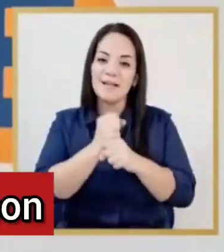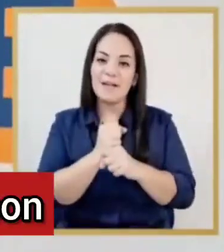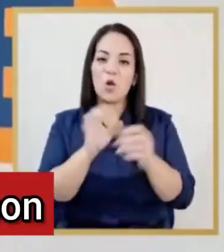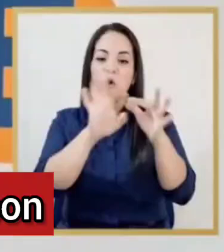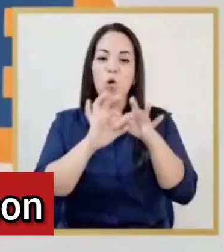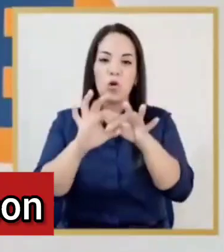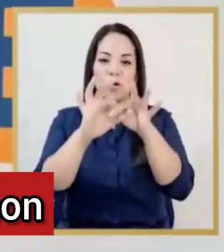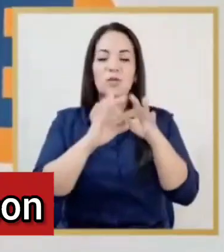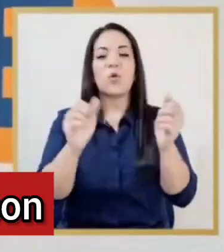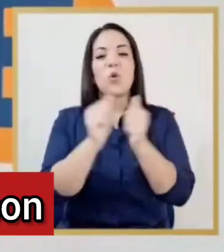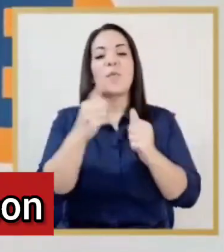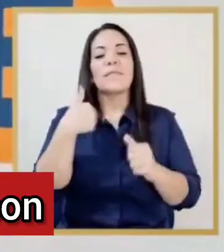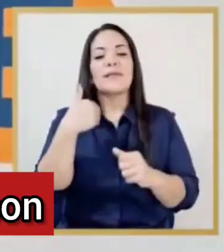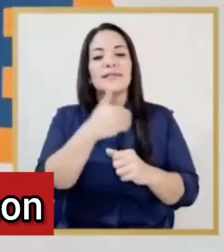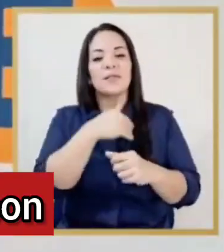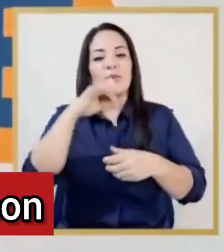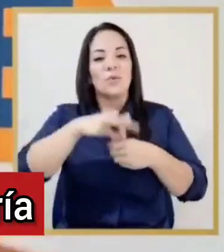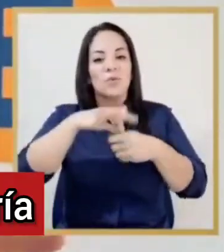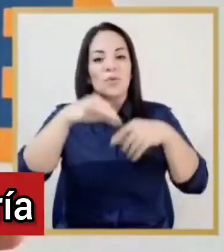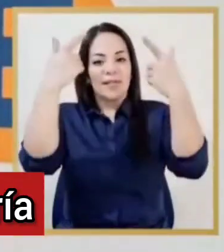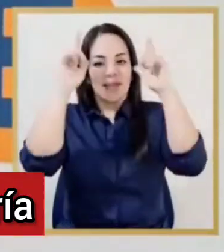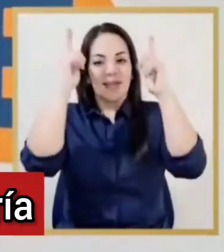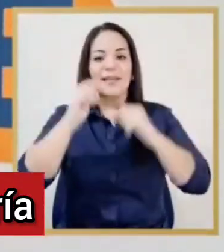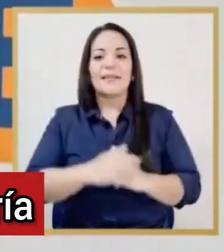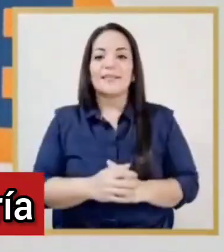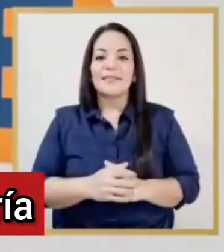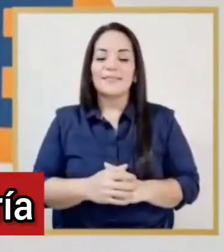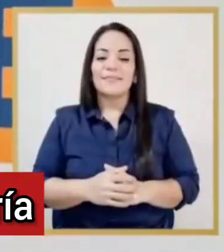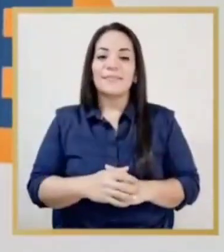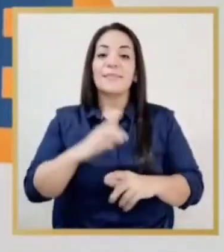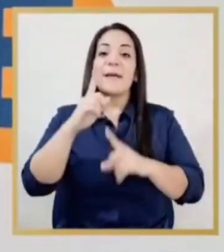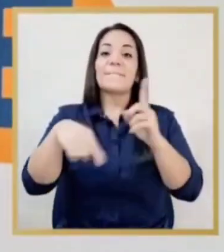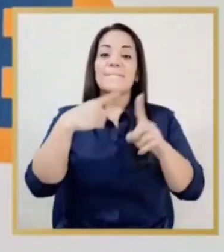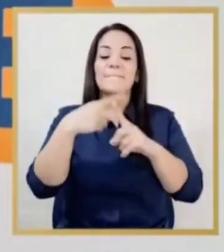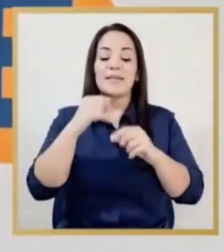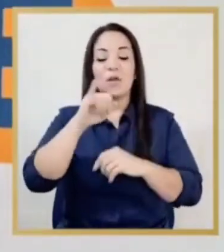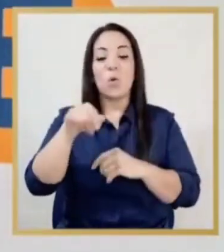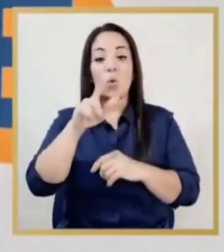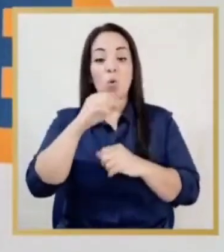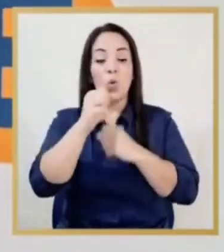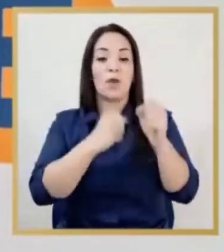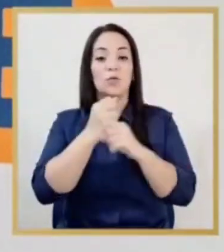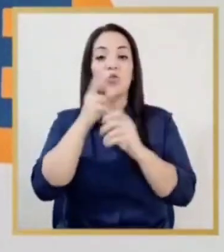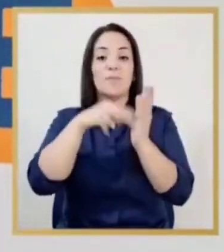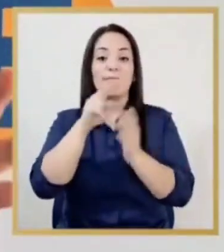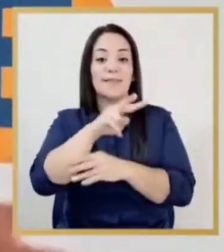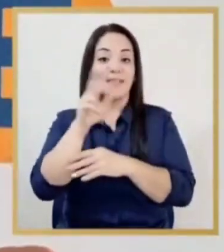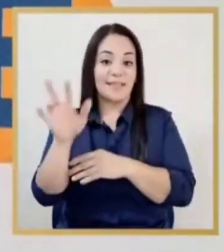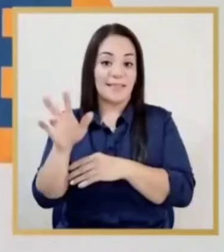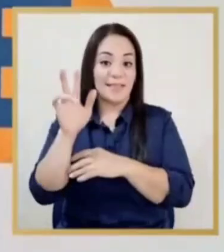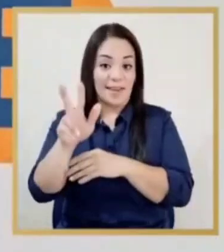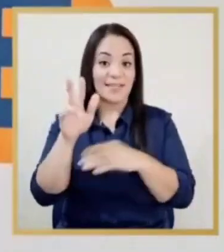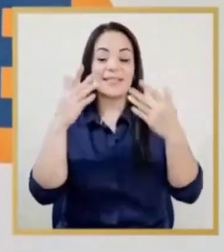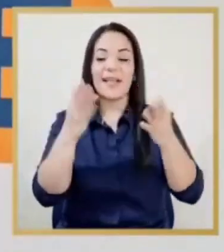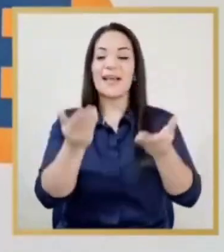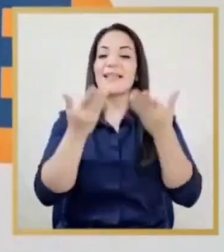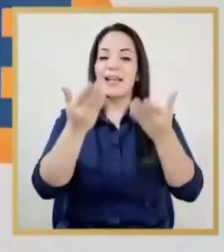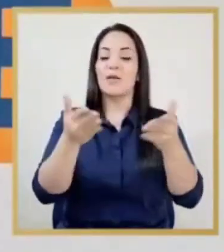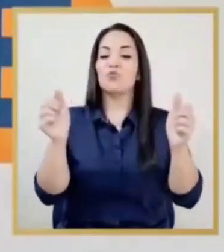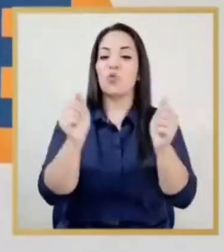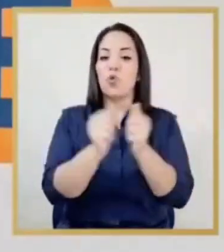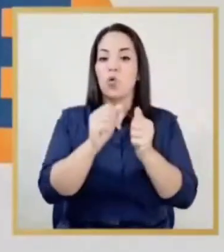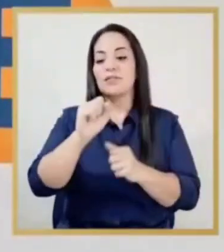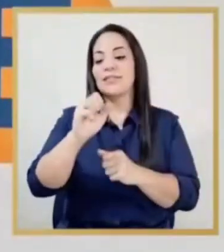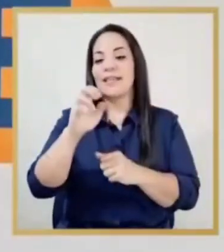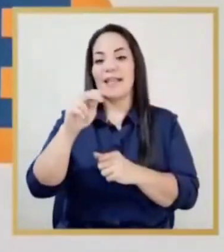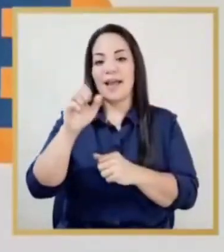Este trabajo se hizo en coordinación con el Ministerio de Agricultura y Ganadería. Además, en julio del 2023, ya habíamos